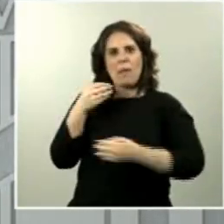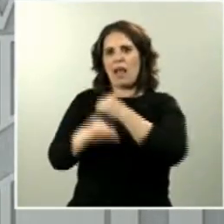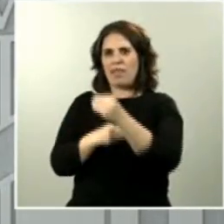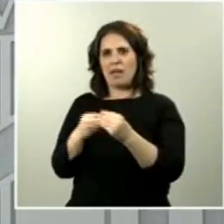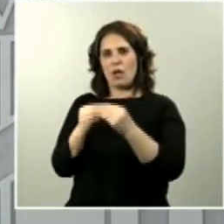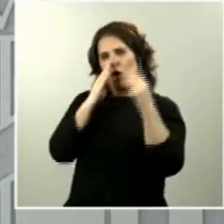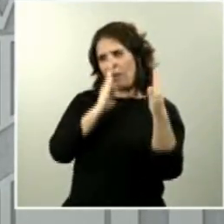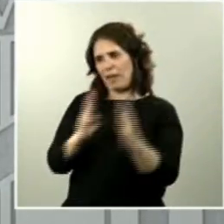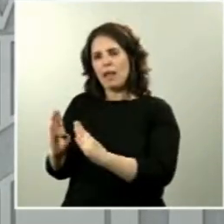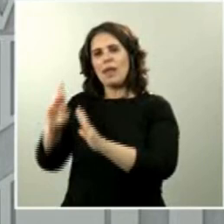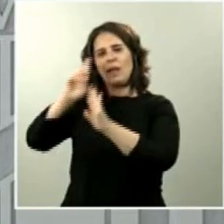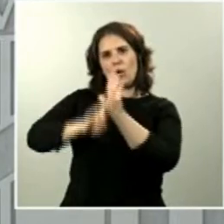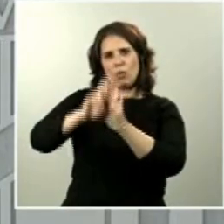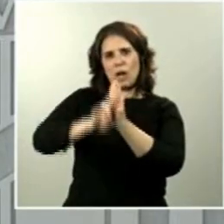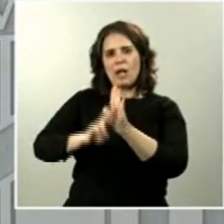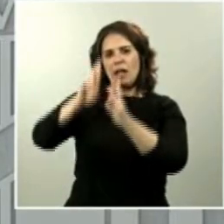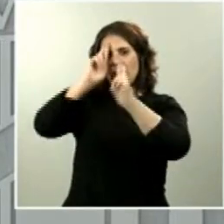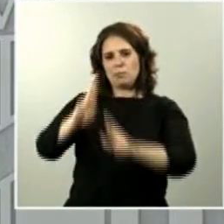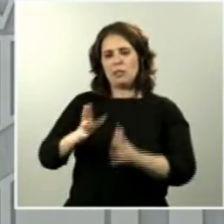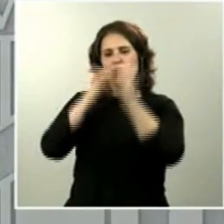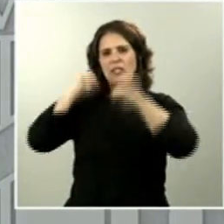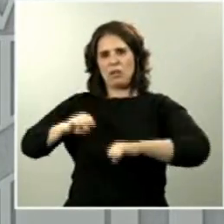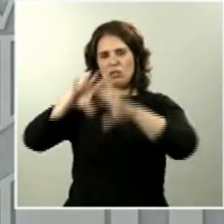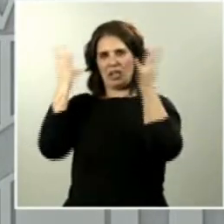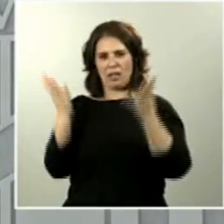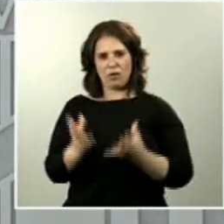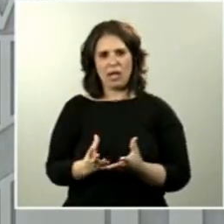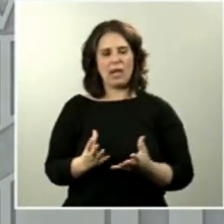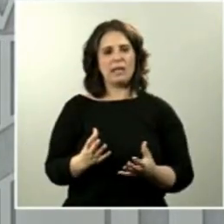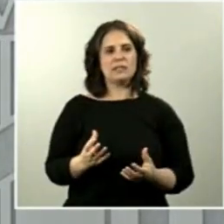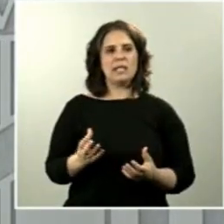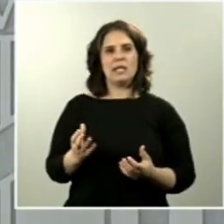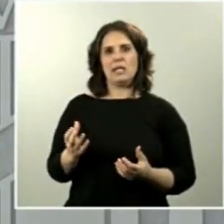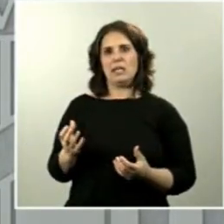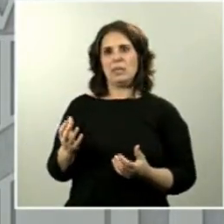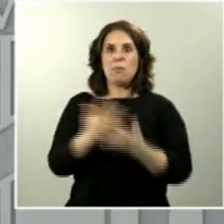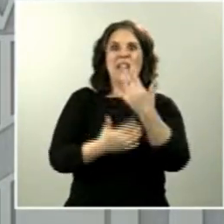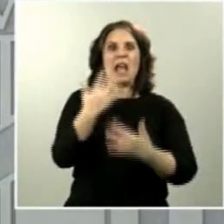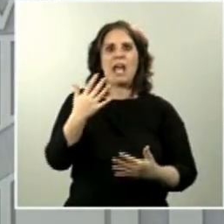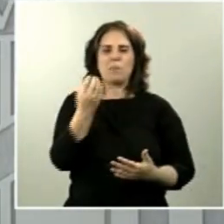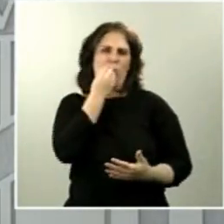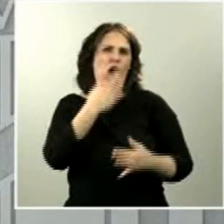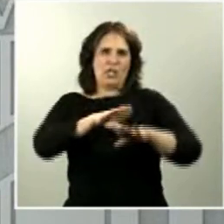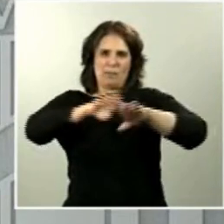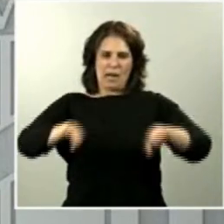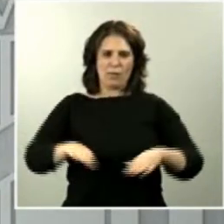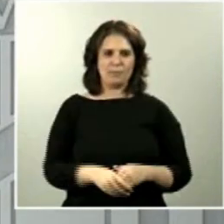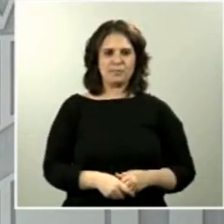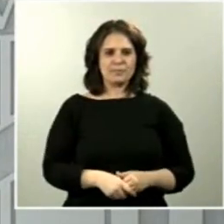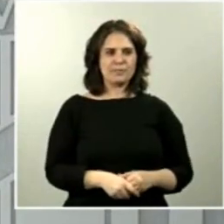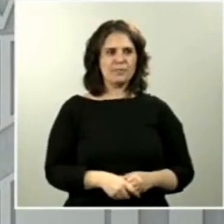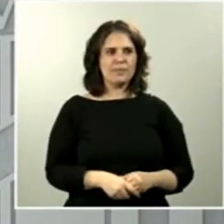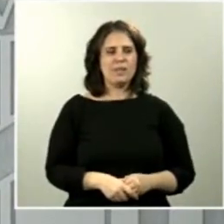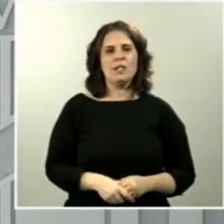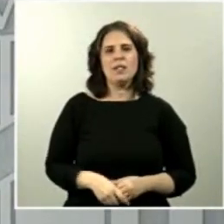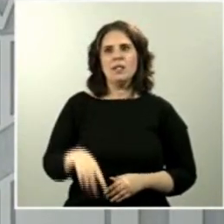respetando los tratados internacionales y, por tanto, es bueno no mezclar ambos entornos. Nosotros, como Gobierno, siempre